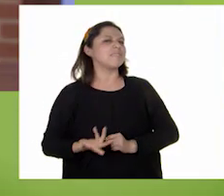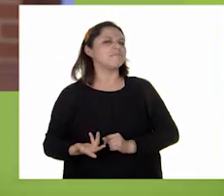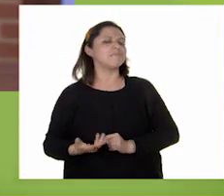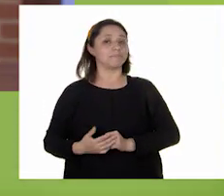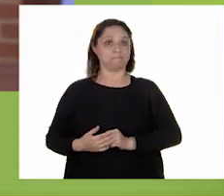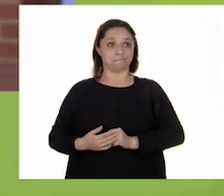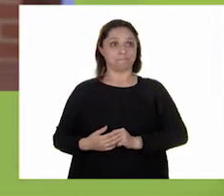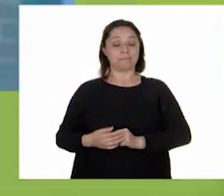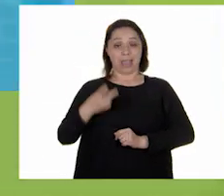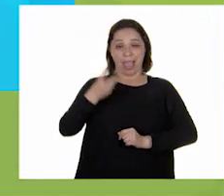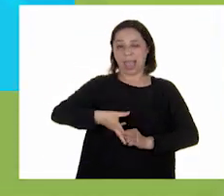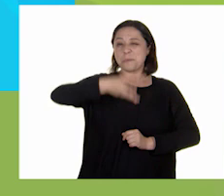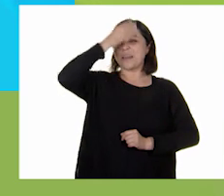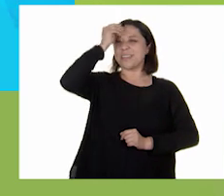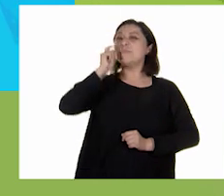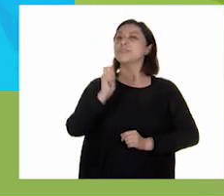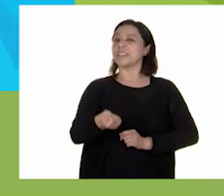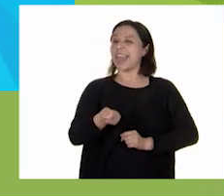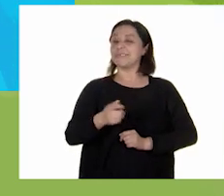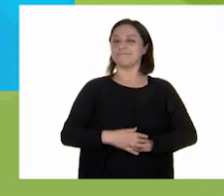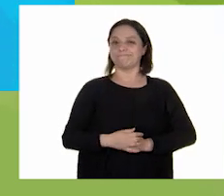Esto fue lo que aprendimos.